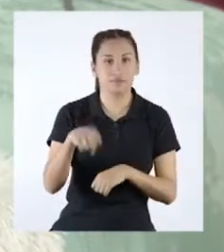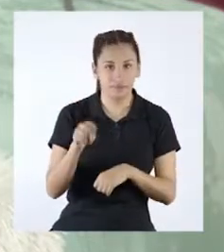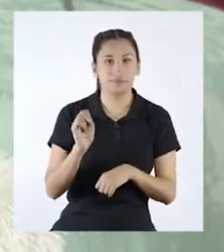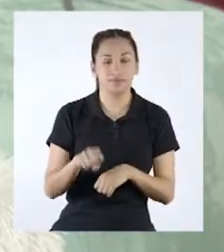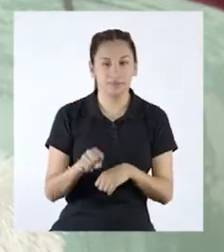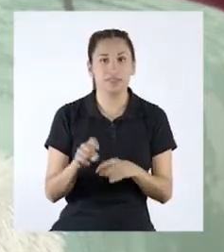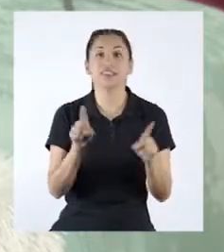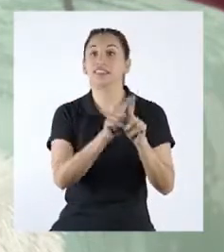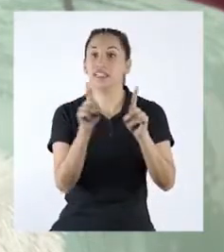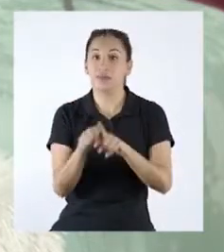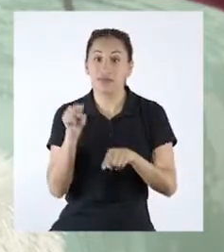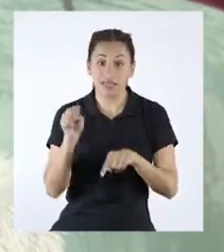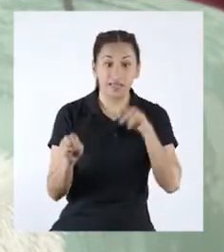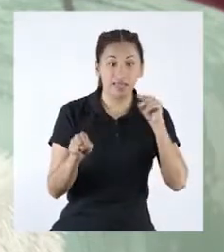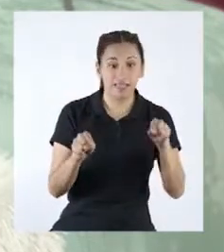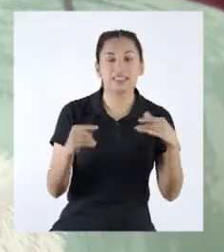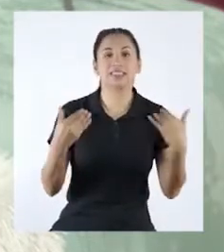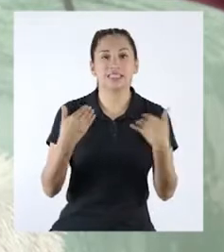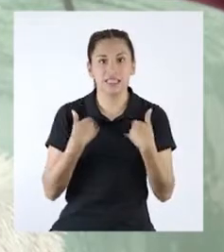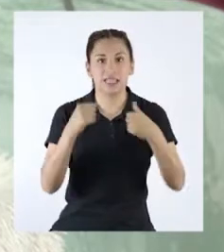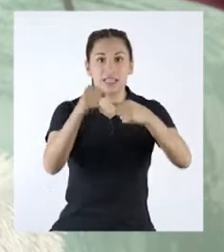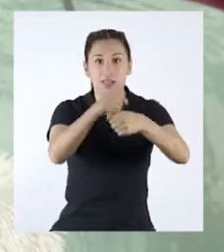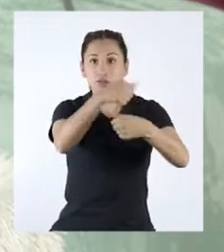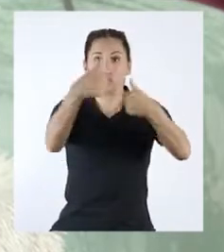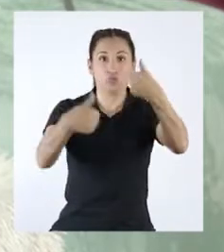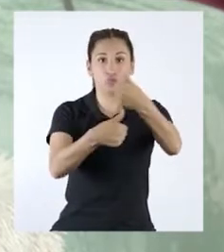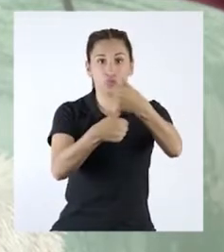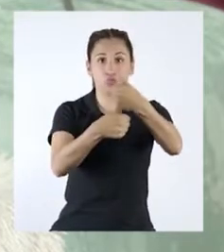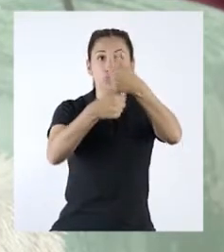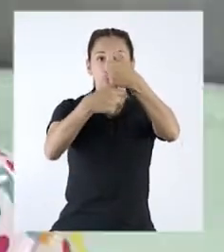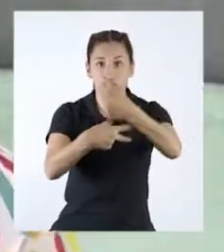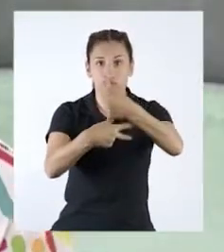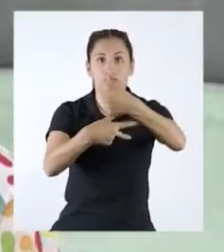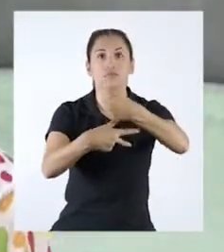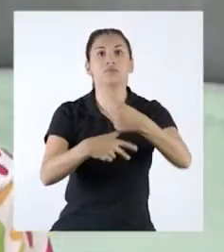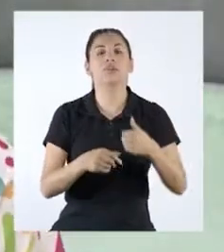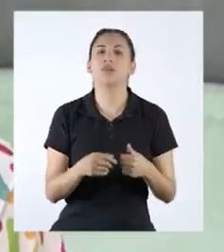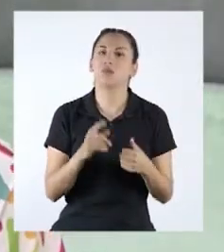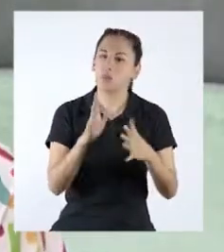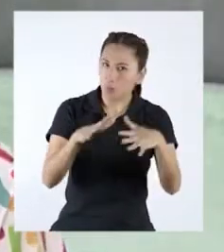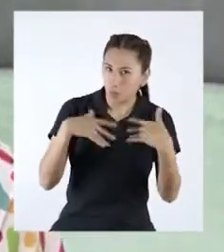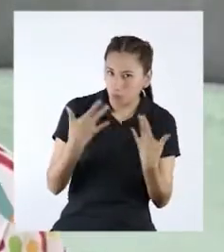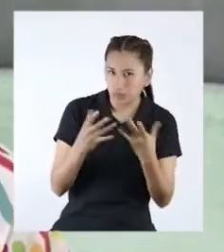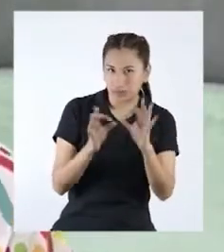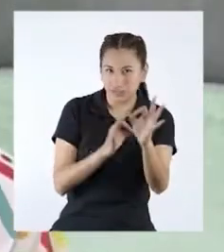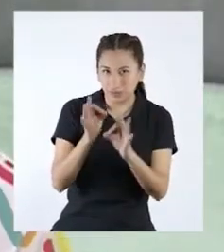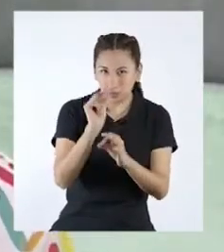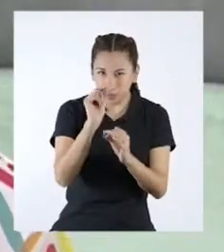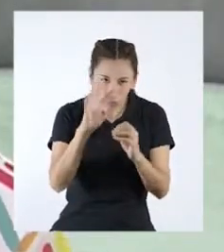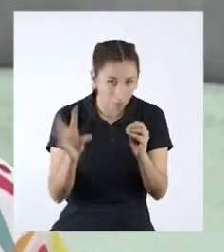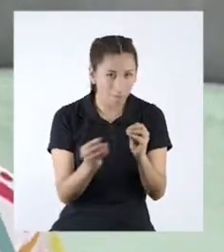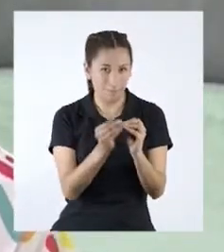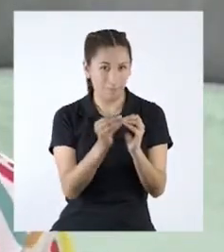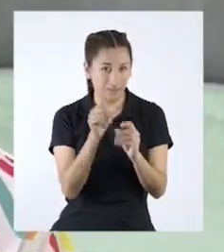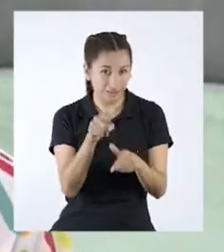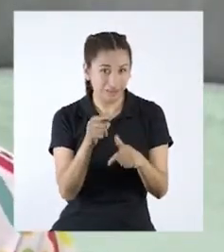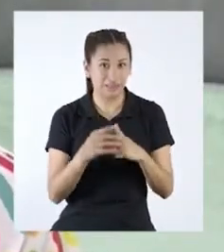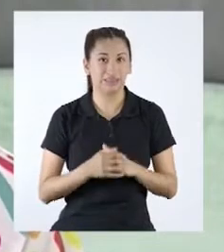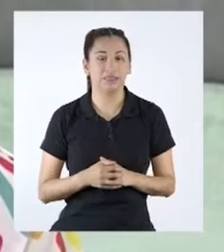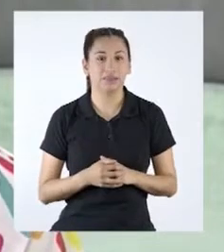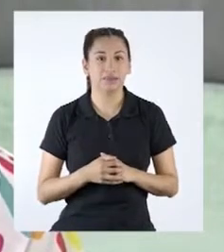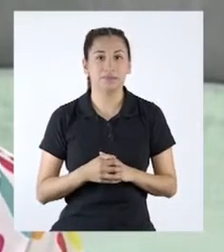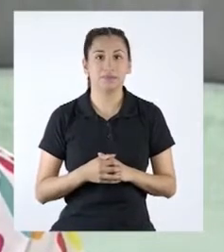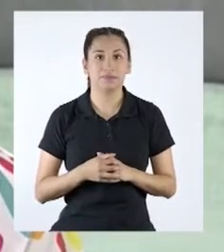Y a la vez, estos tienen subcategorías. ¿Me puedes leer un poco más al respecto?